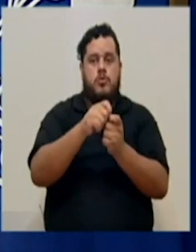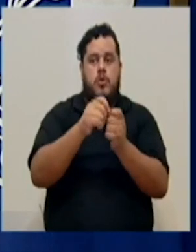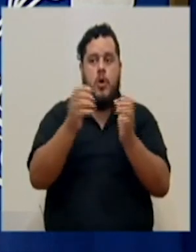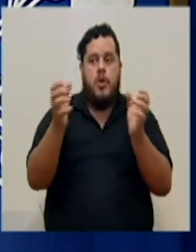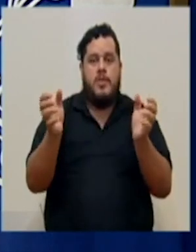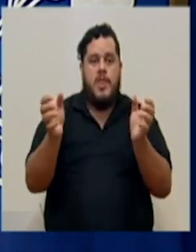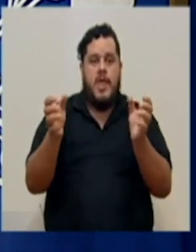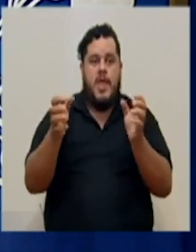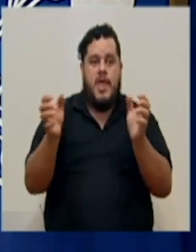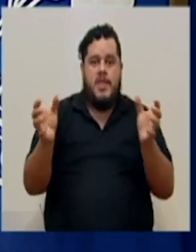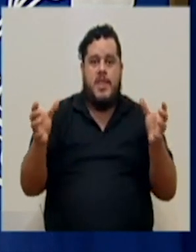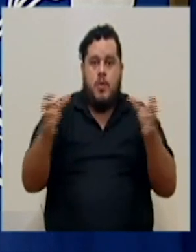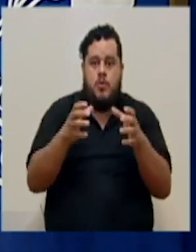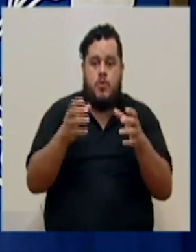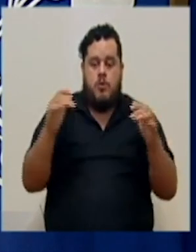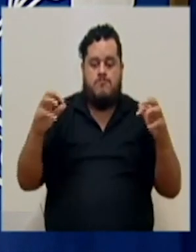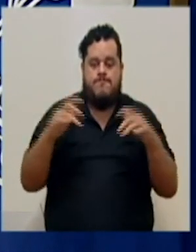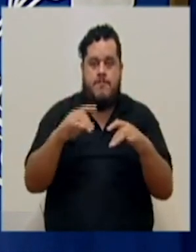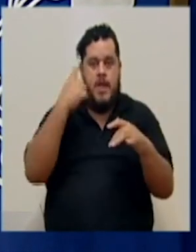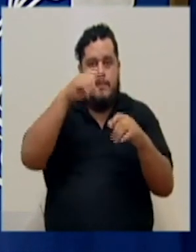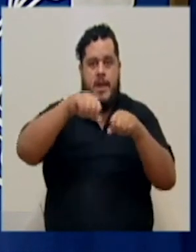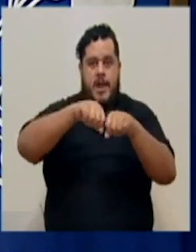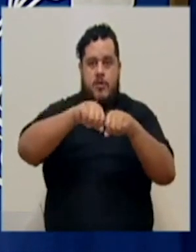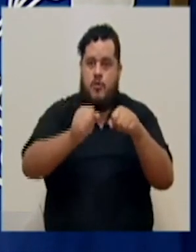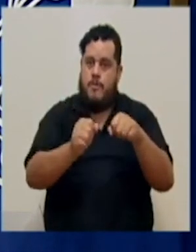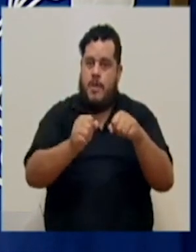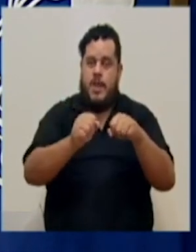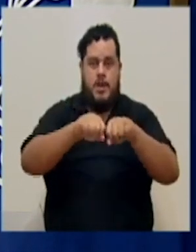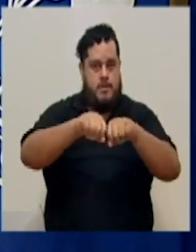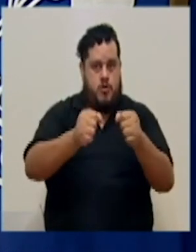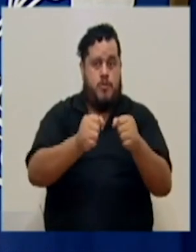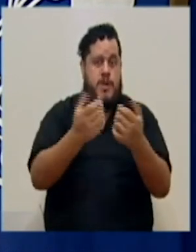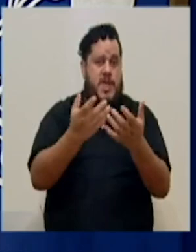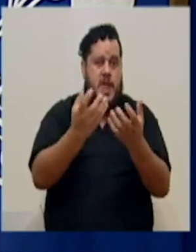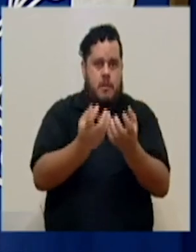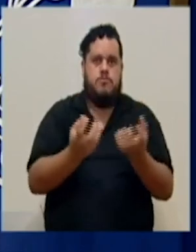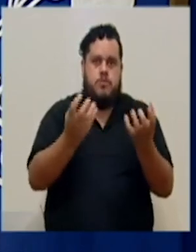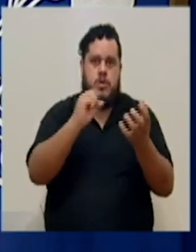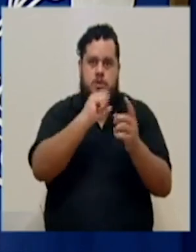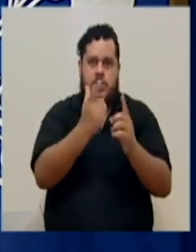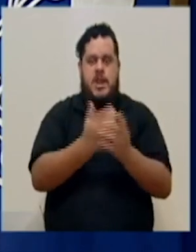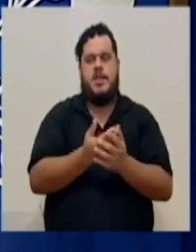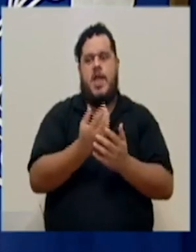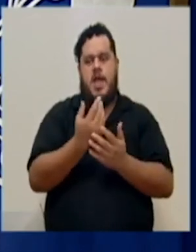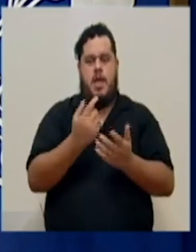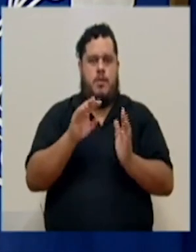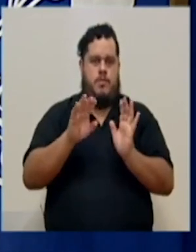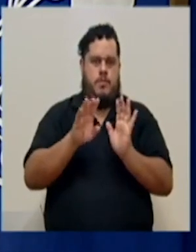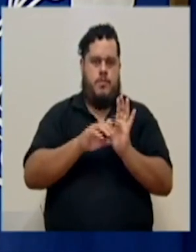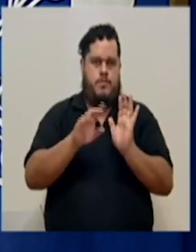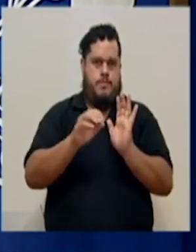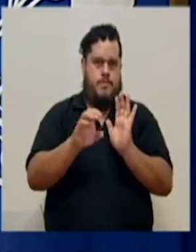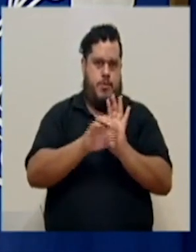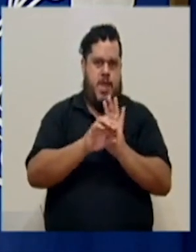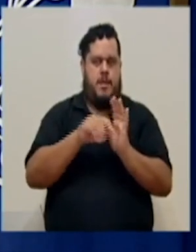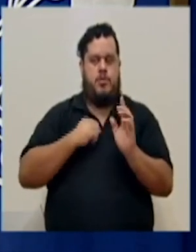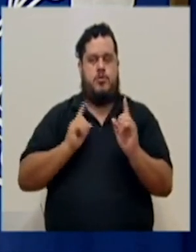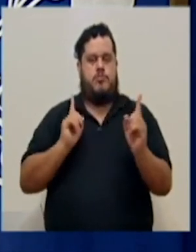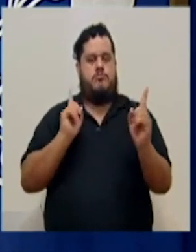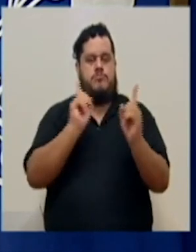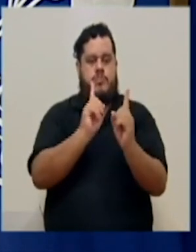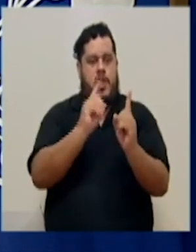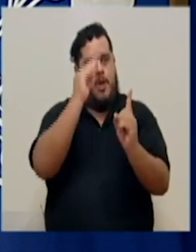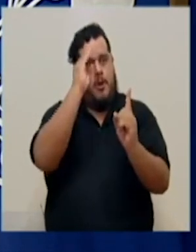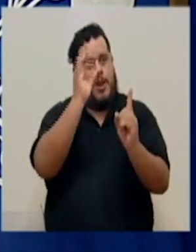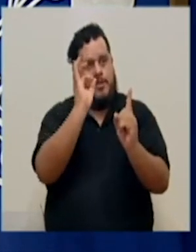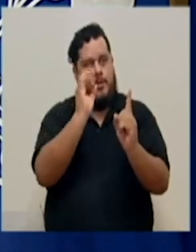sociales, ¿verdad? Porque una cosa diferente es que usted se tope con fulanito de tal y le diga, hola, ¿cómo está? Desde lejos. Y otra cosa es que ya se